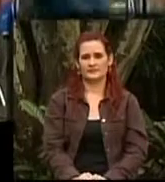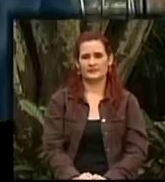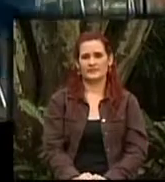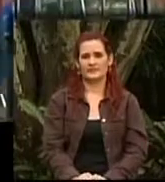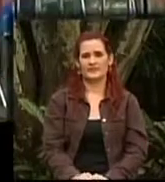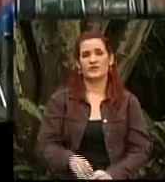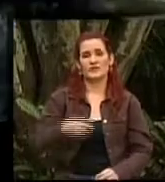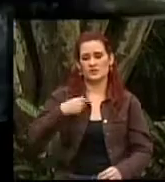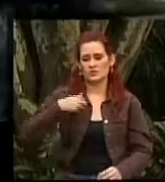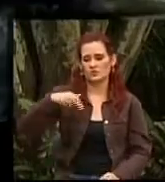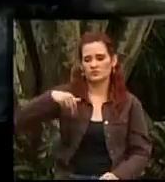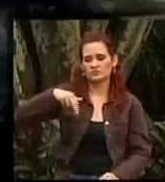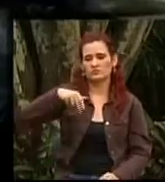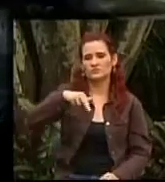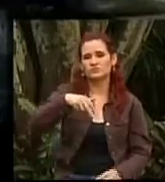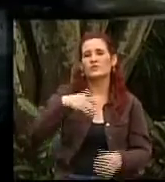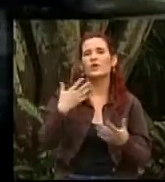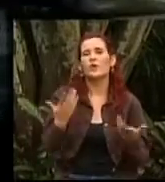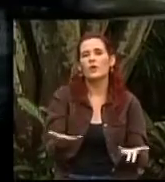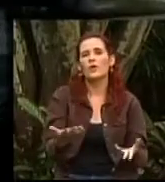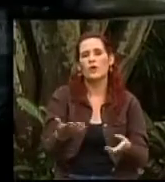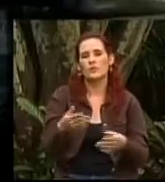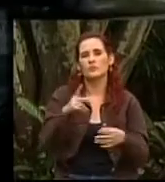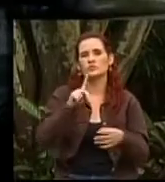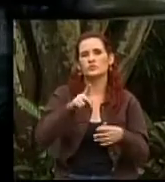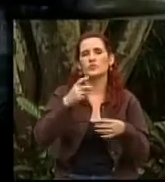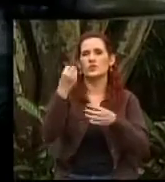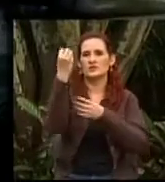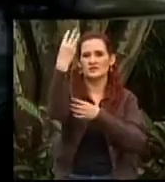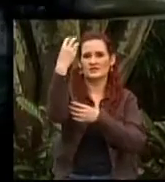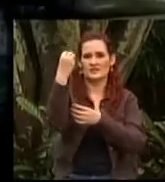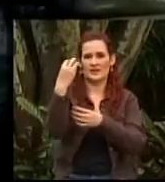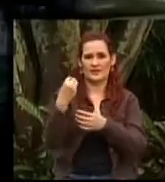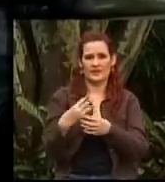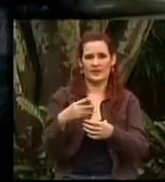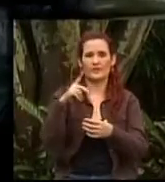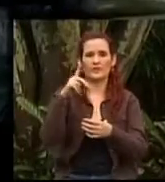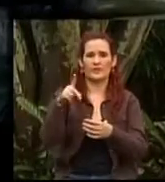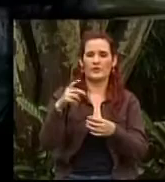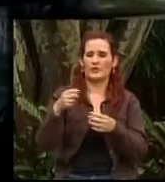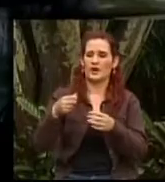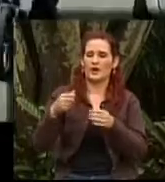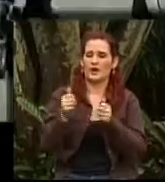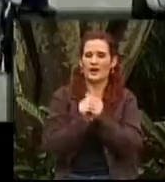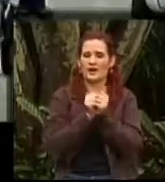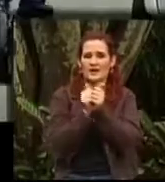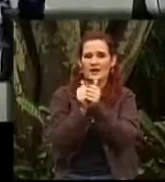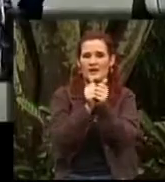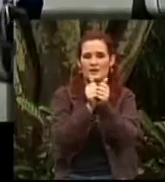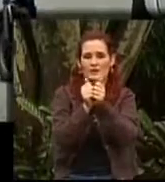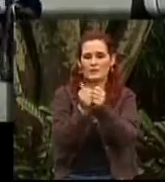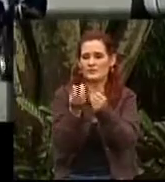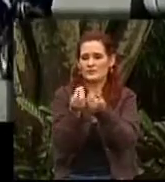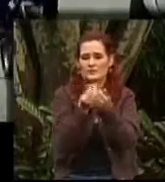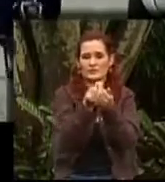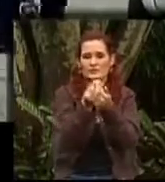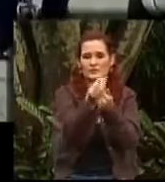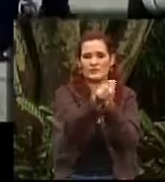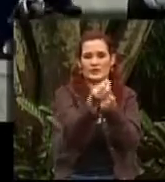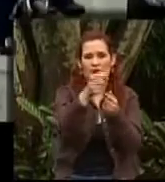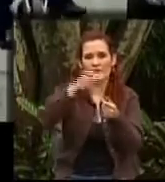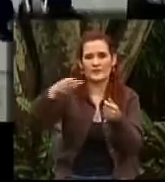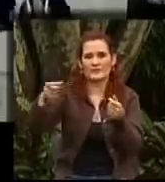La movilidad mía a veces es los semáforos, andar con la gente así que corre para un lado y para otro